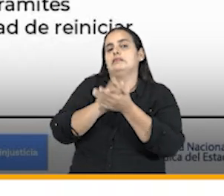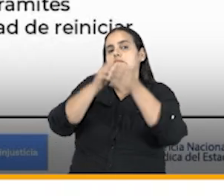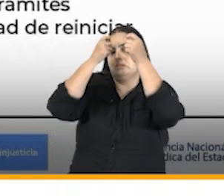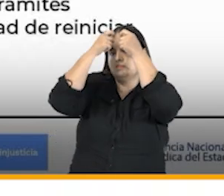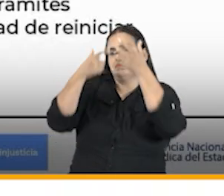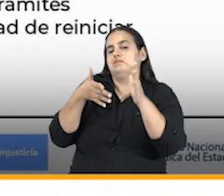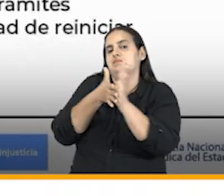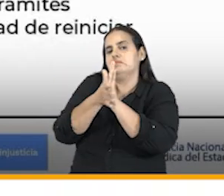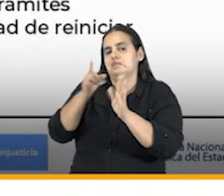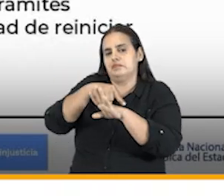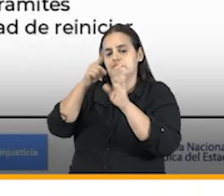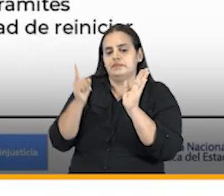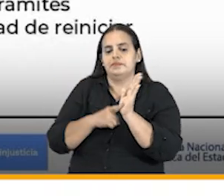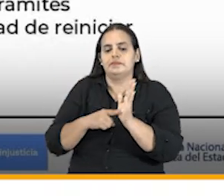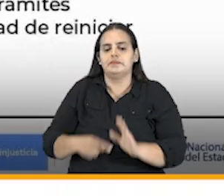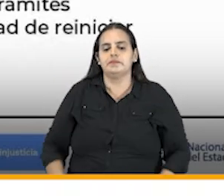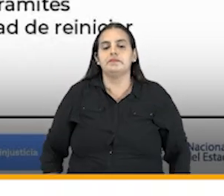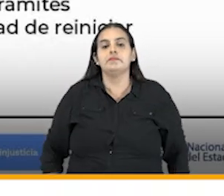en los hechos